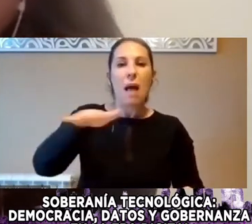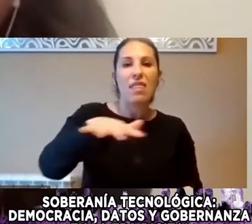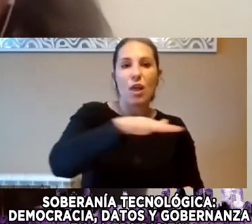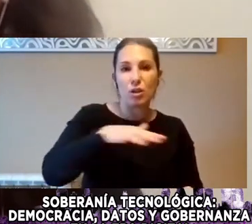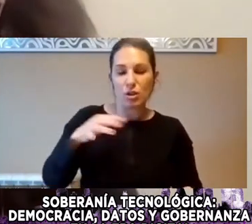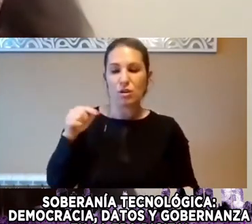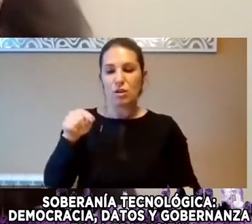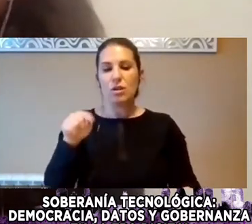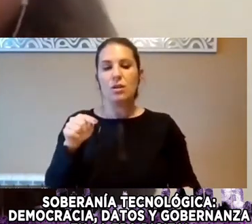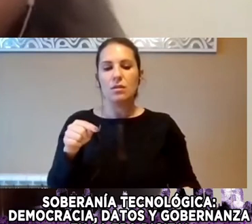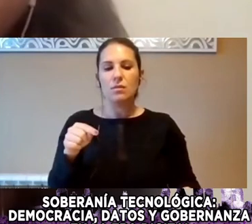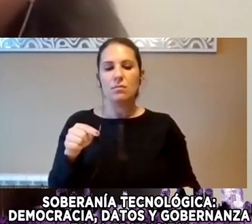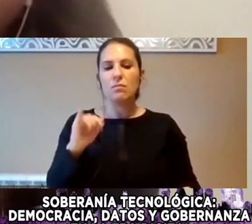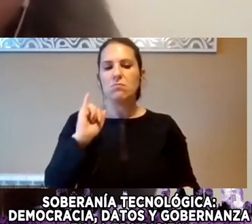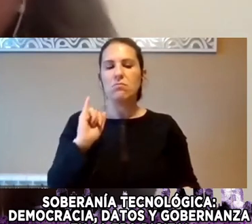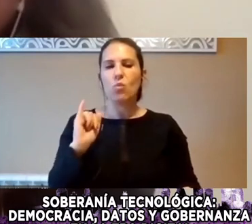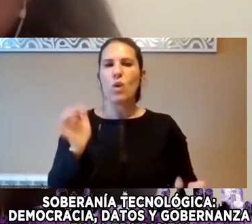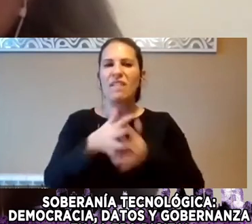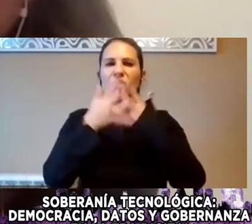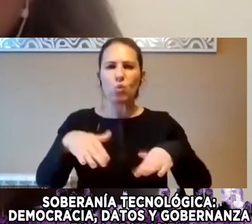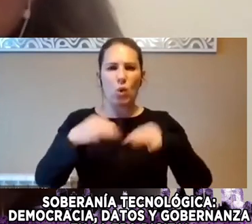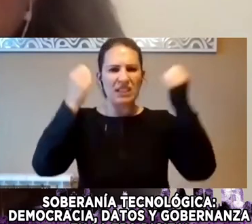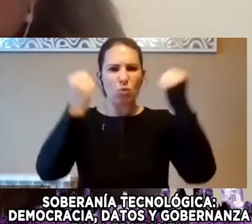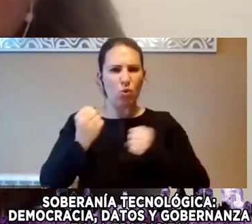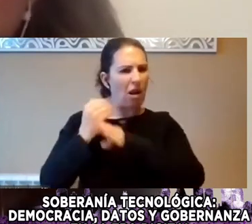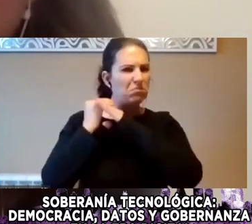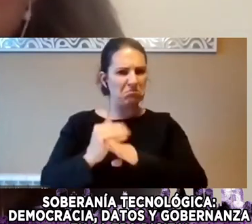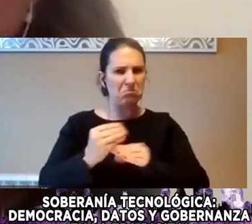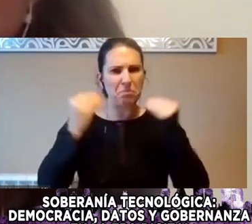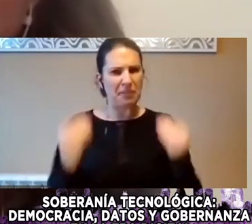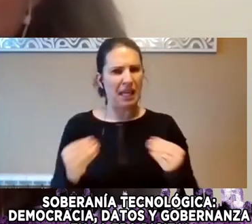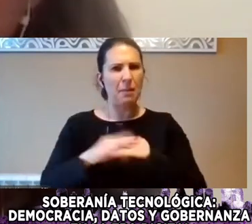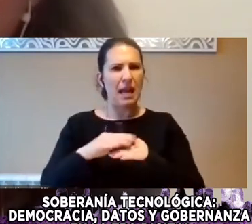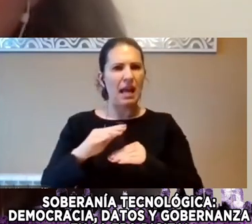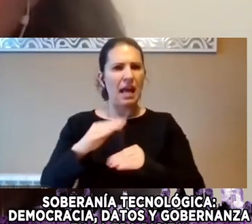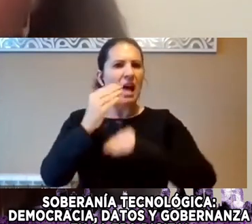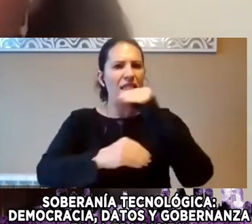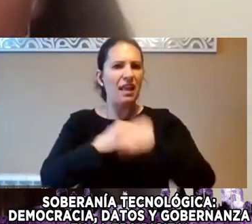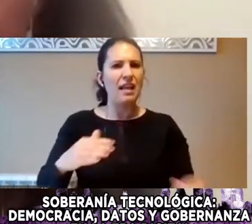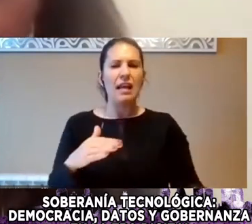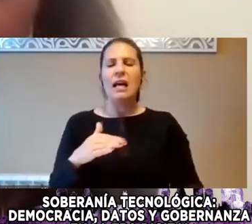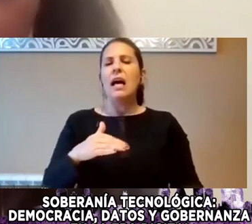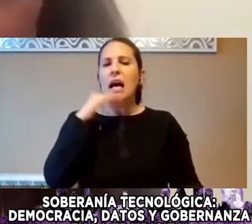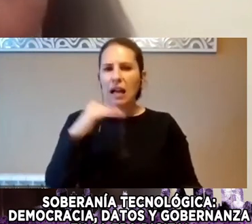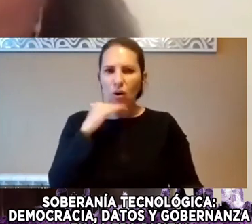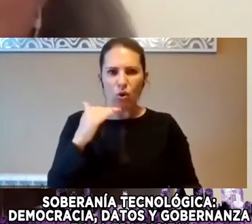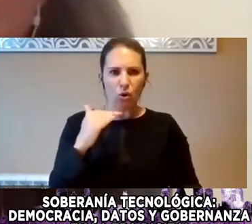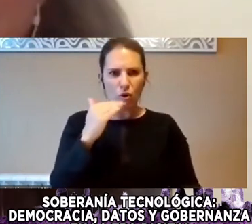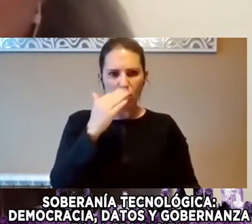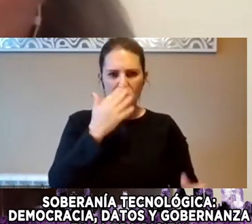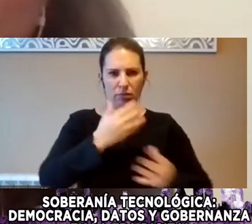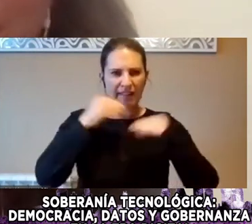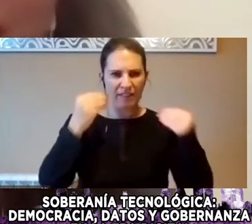Alguna En Alguna Forma Infraestructura Institucional Para Para Hacer Algo Grande Y Poderoso El